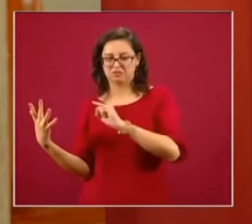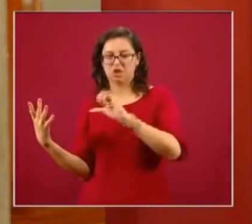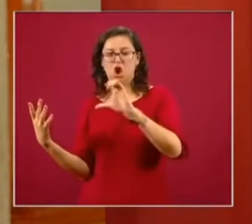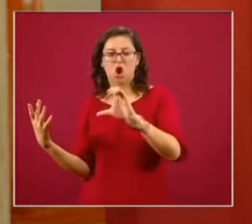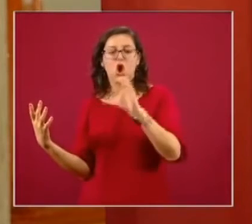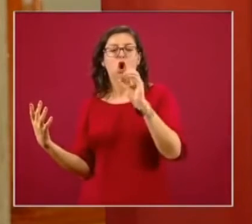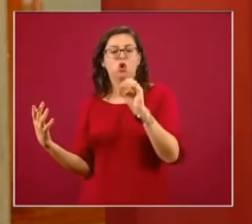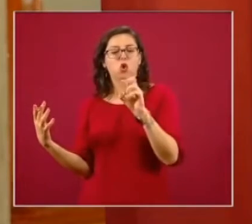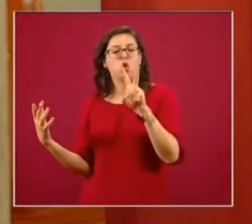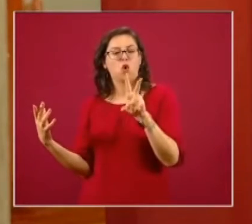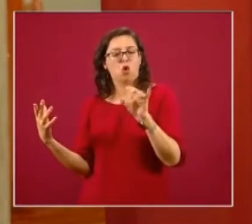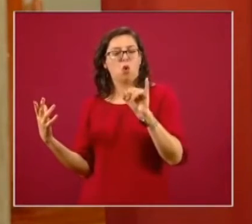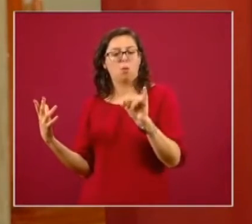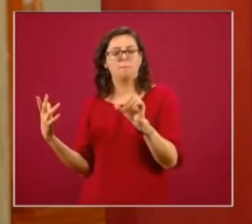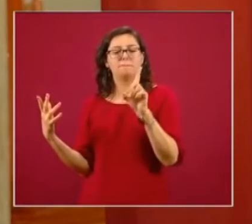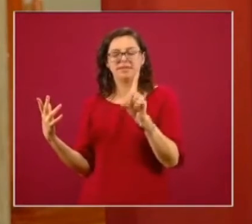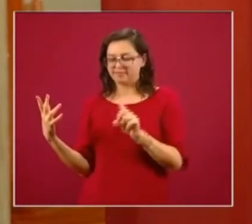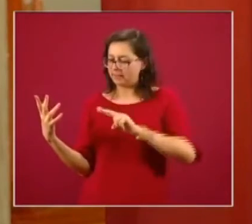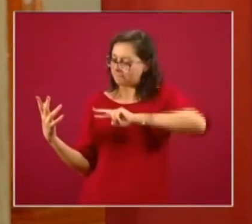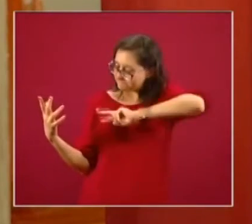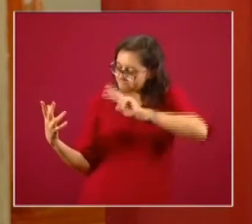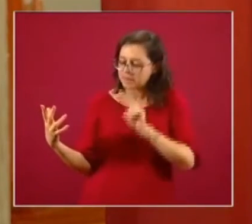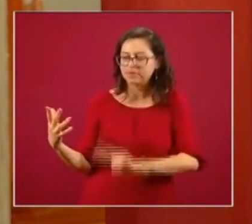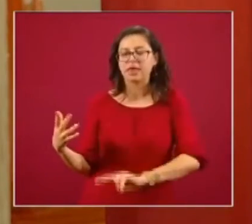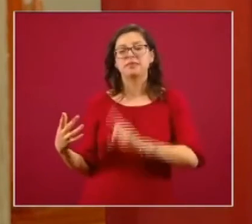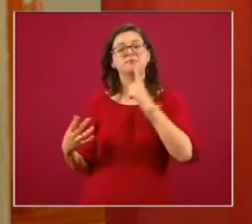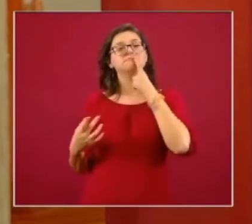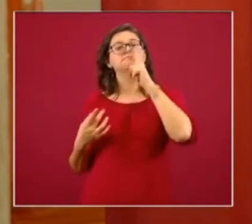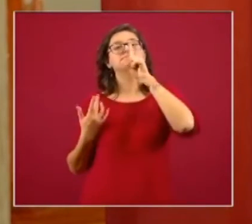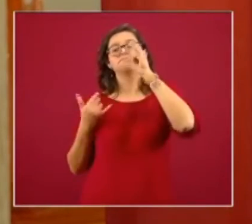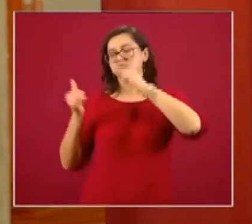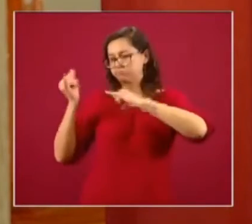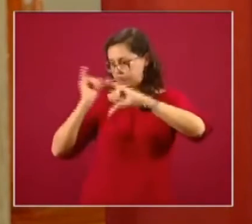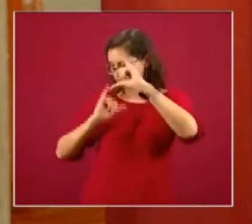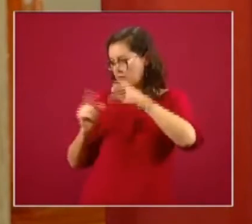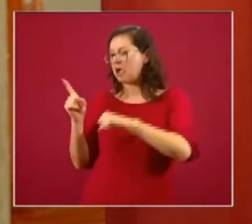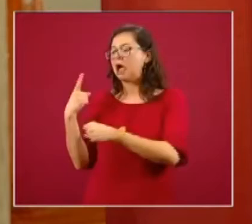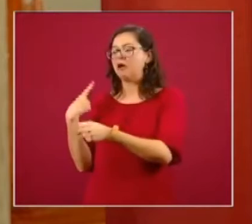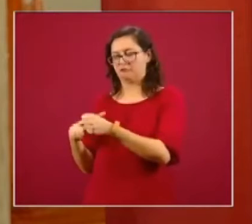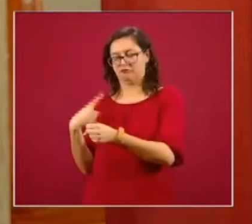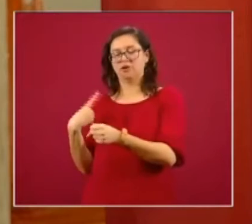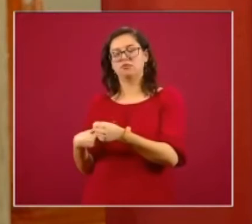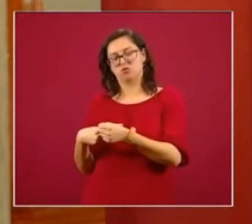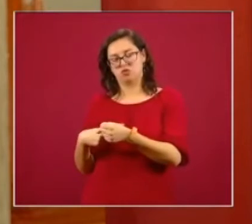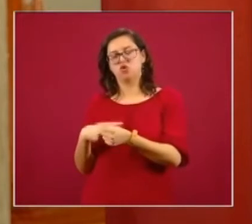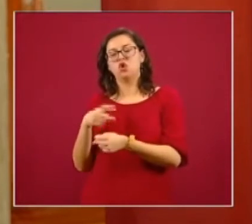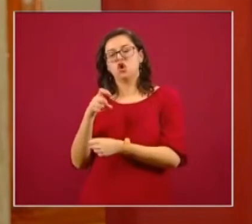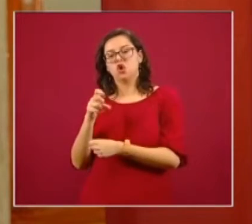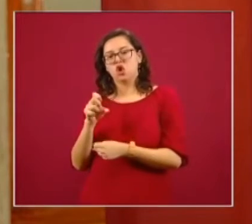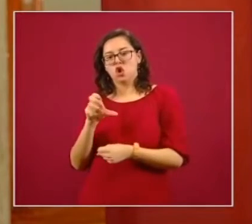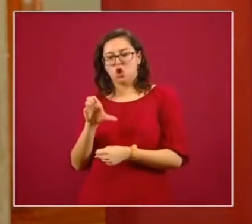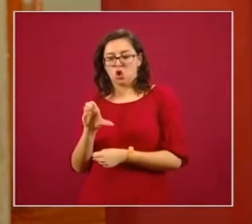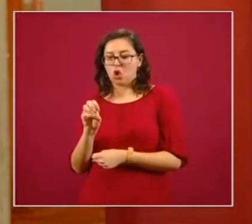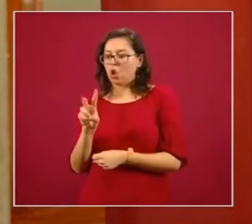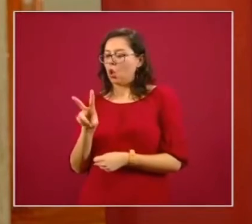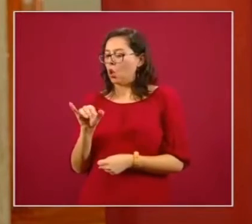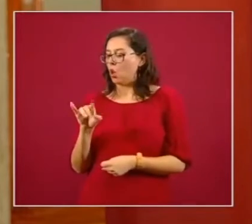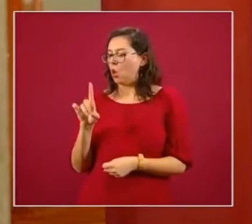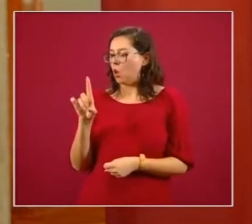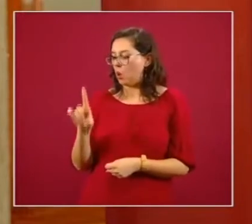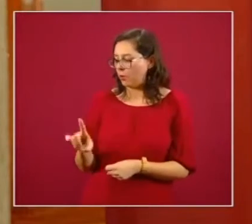es decir, se evidencia a través de la prueba que tienen la presencia del virus SARS-CoV-2 y que por lo tanto es el agente